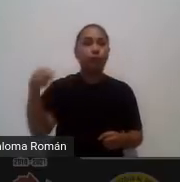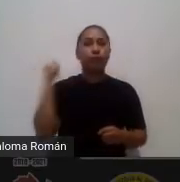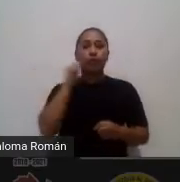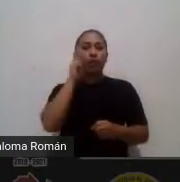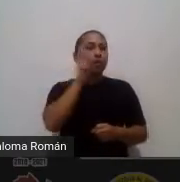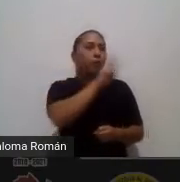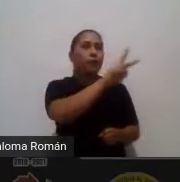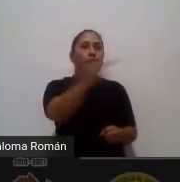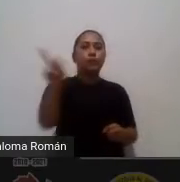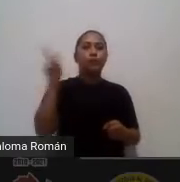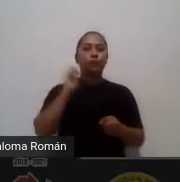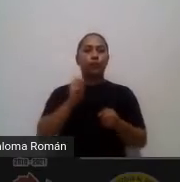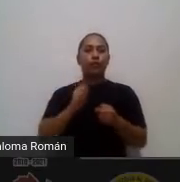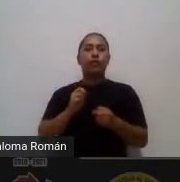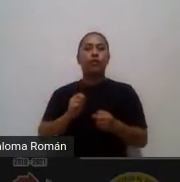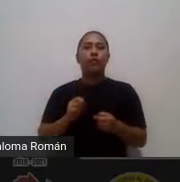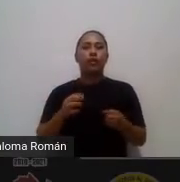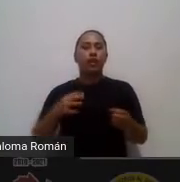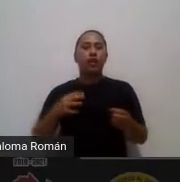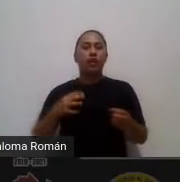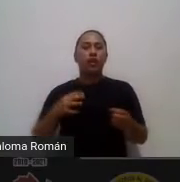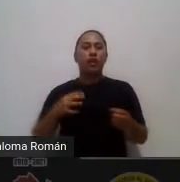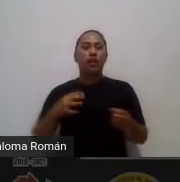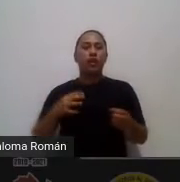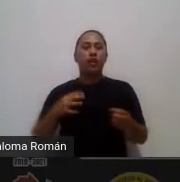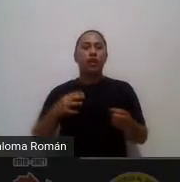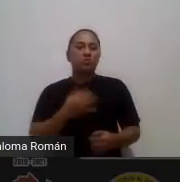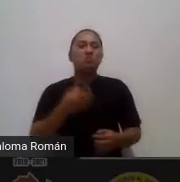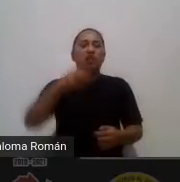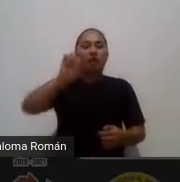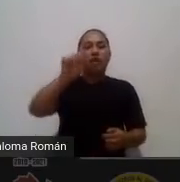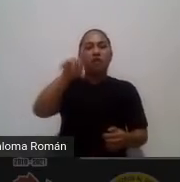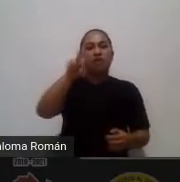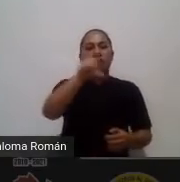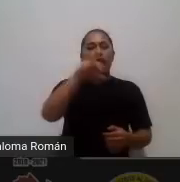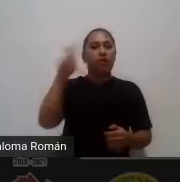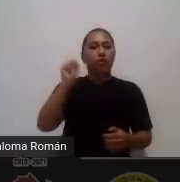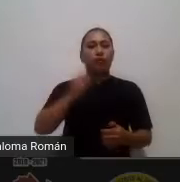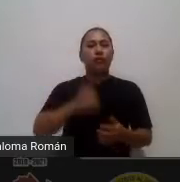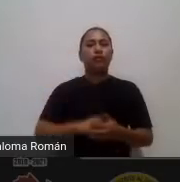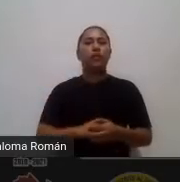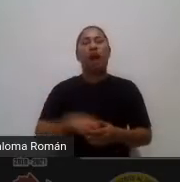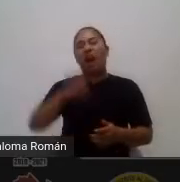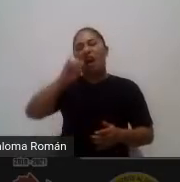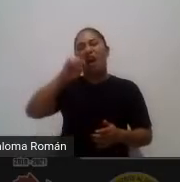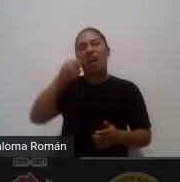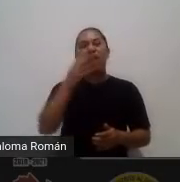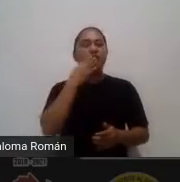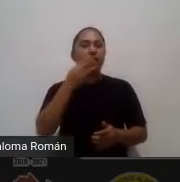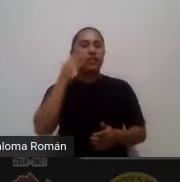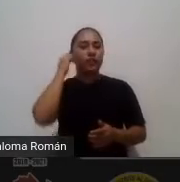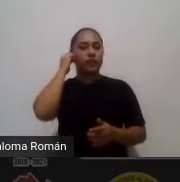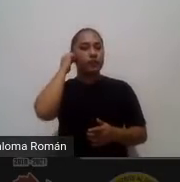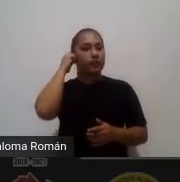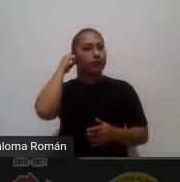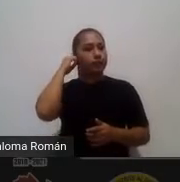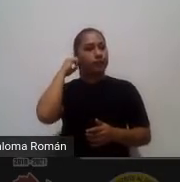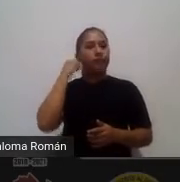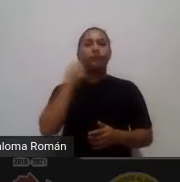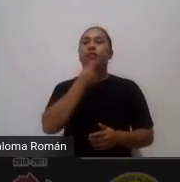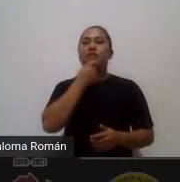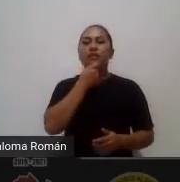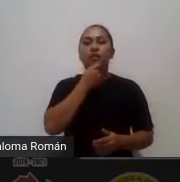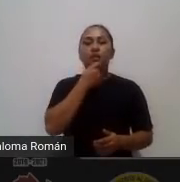observable a nuestras a nuestras sensaciones es un fenómeno si así se define entonces imagínense si los niños no son